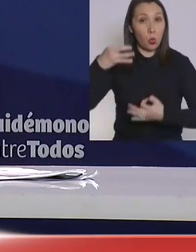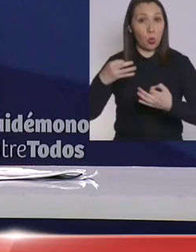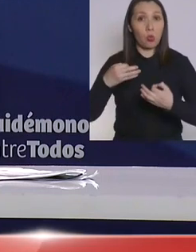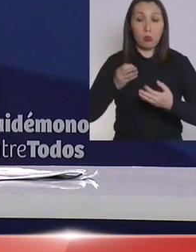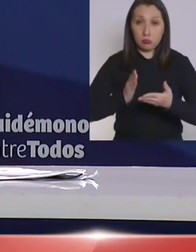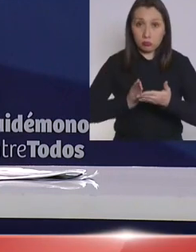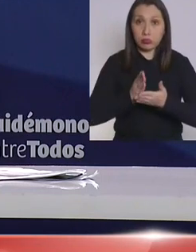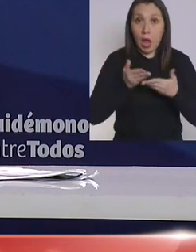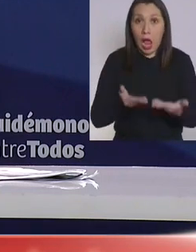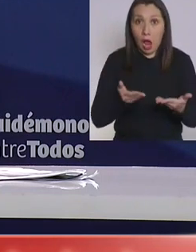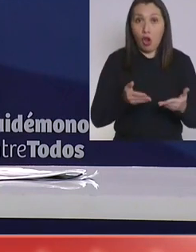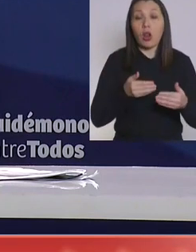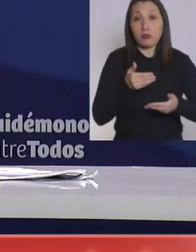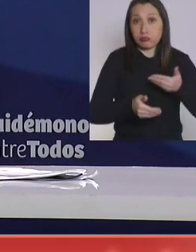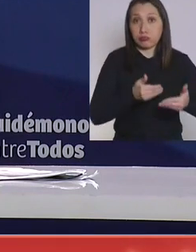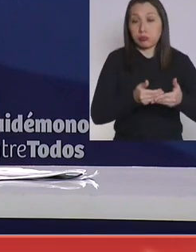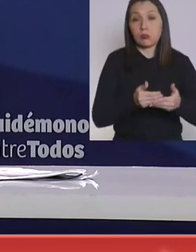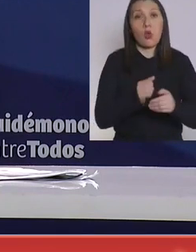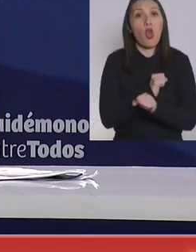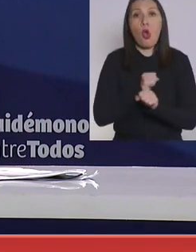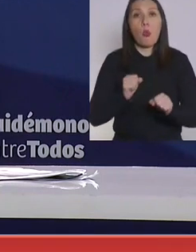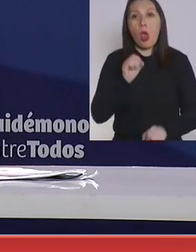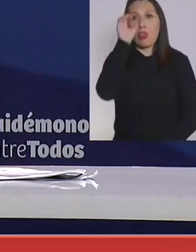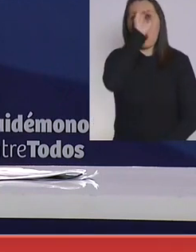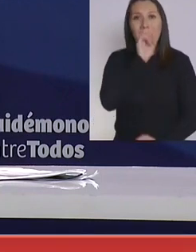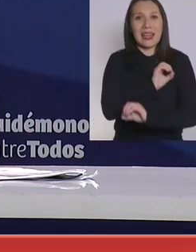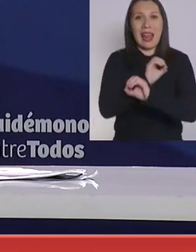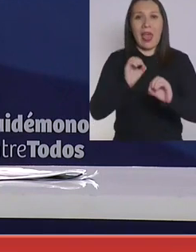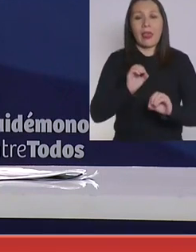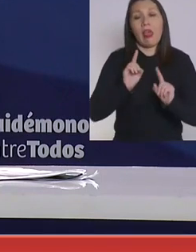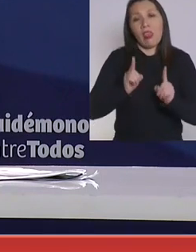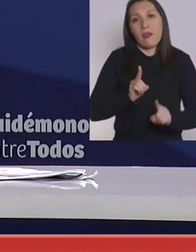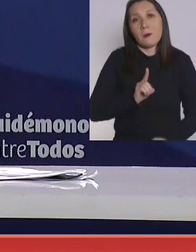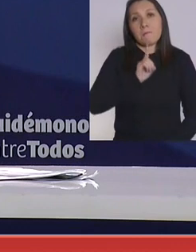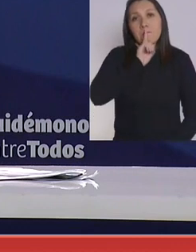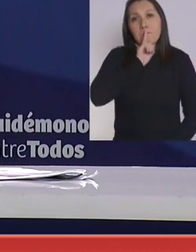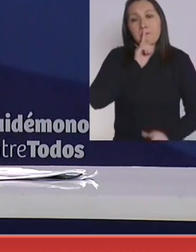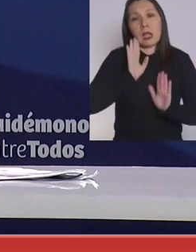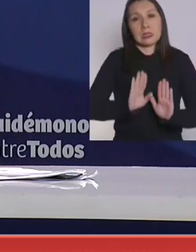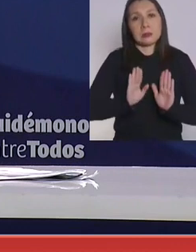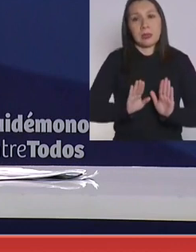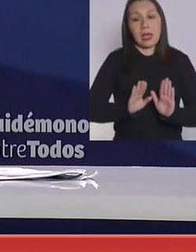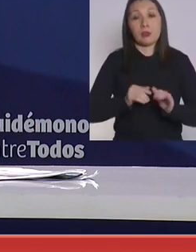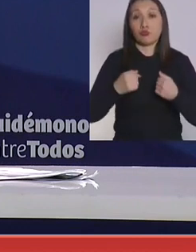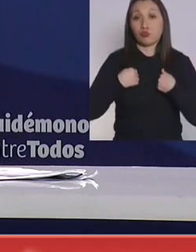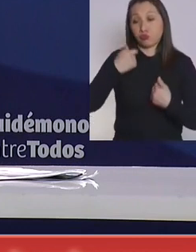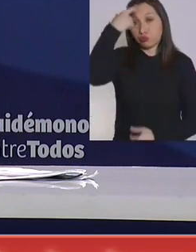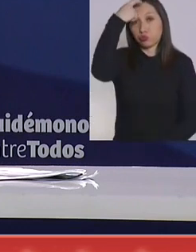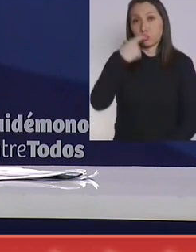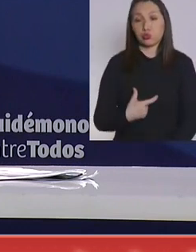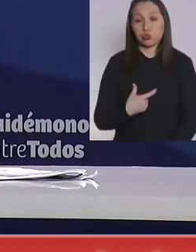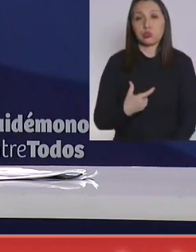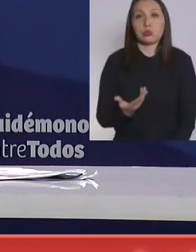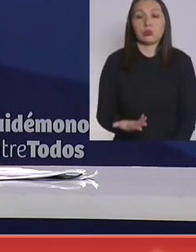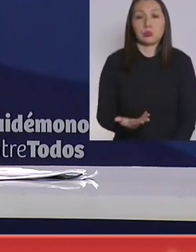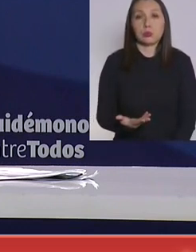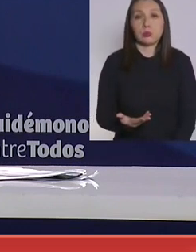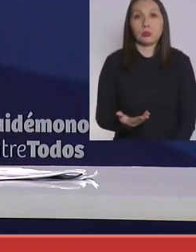estar en curso, no me permite referirme a ella. Yo soy sujeto de